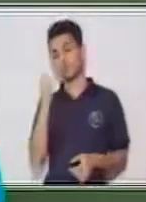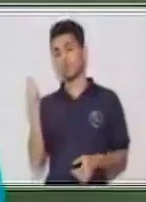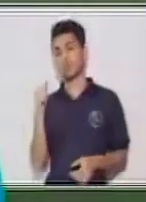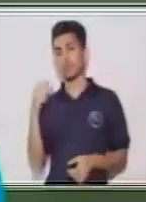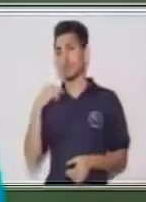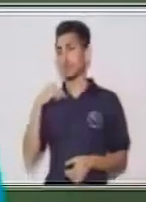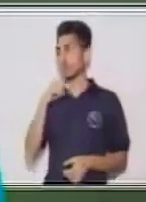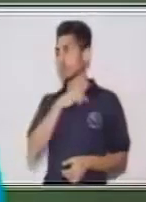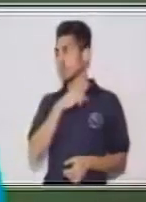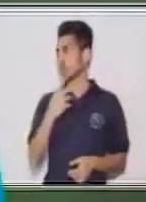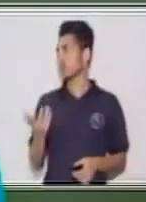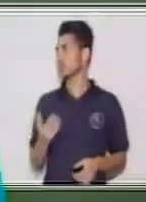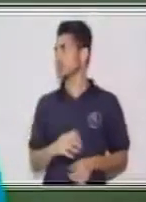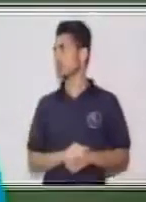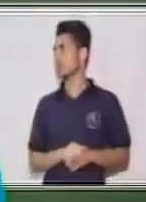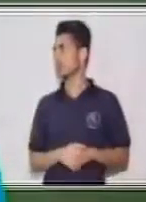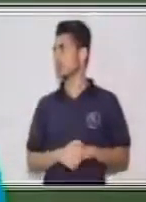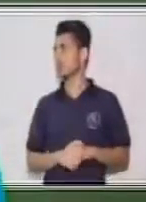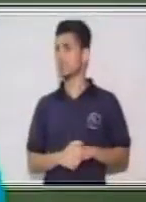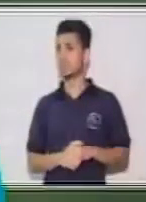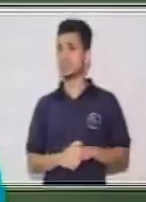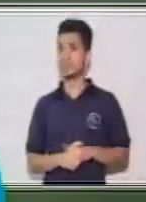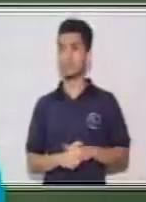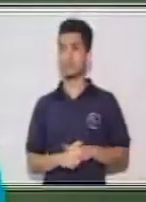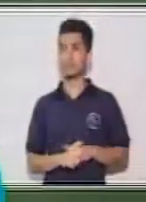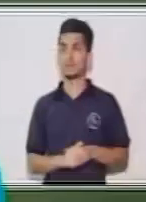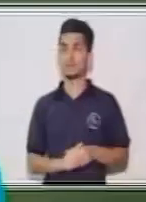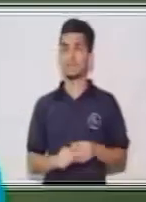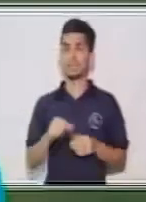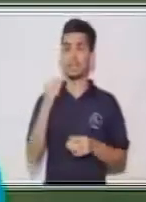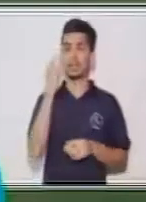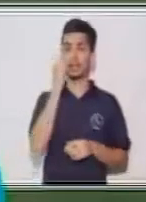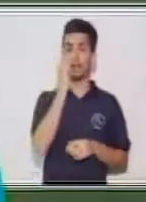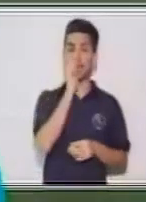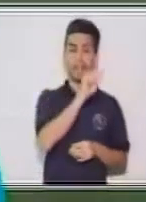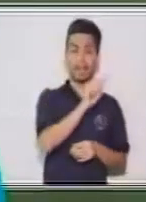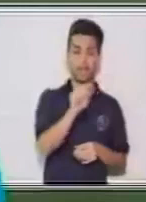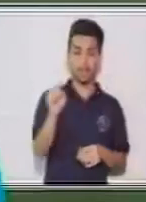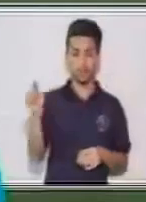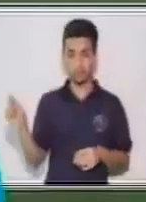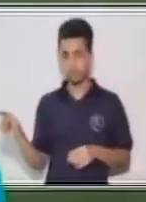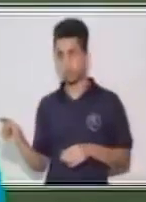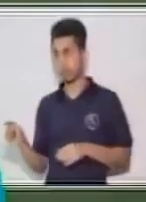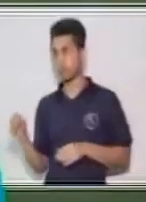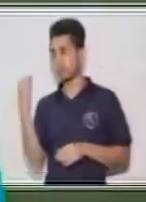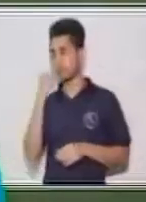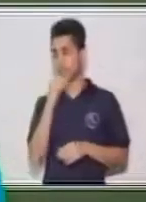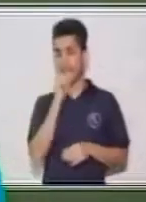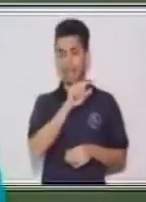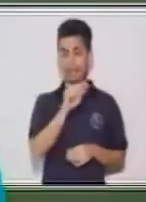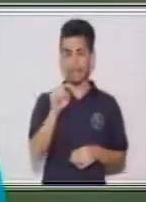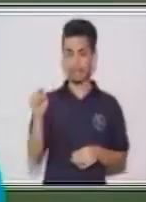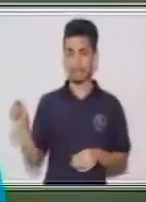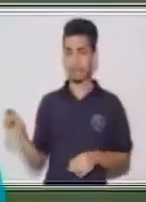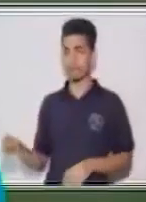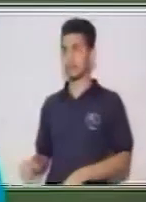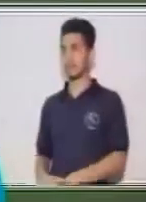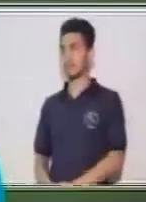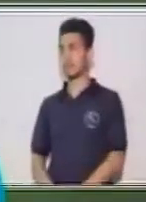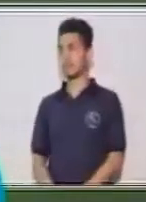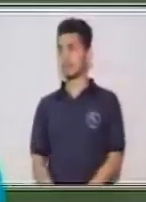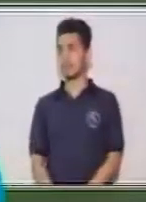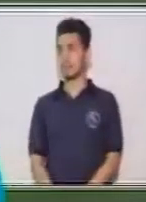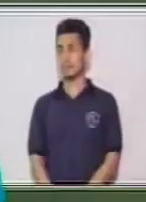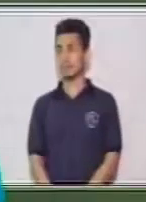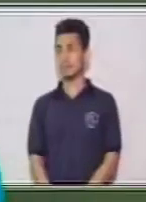Y vamos a colocar también ellos y ellas. Para hacerlo de una forma simple. ¿Por qué?